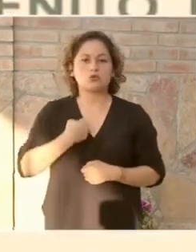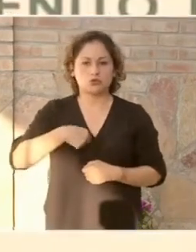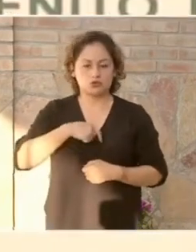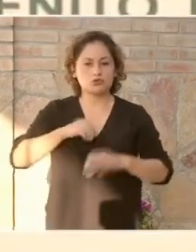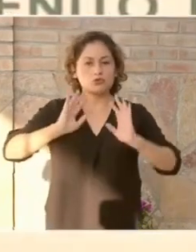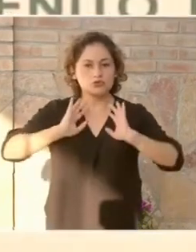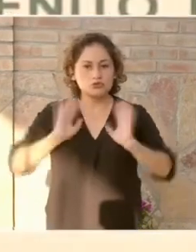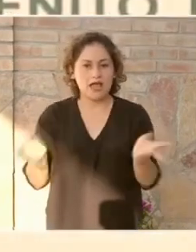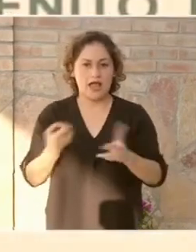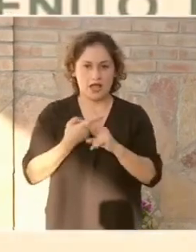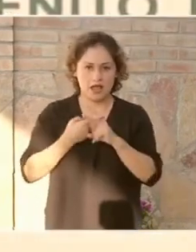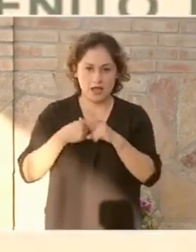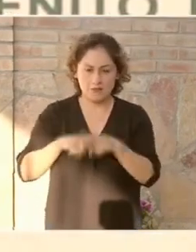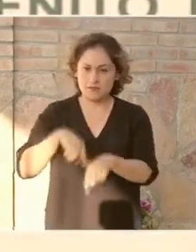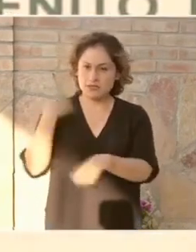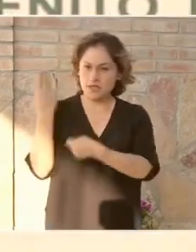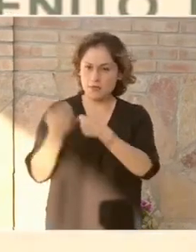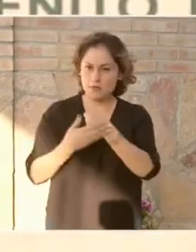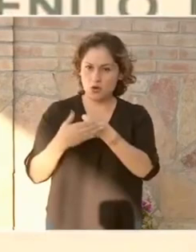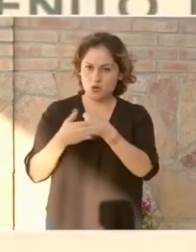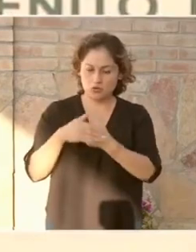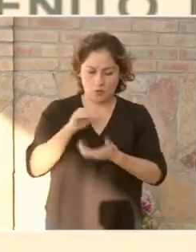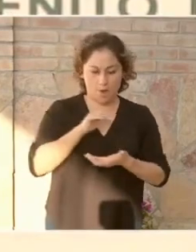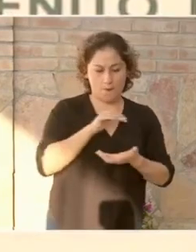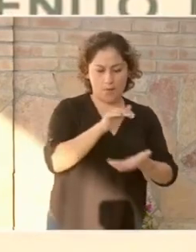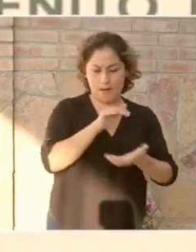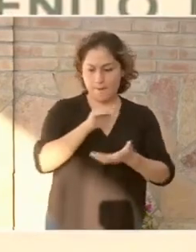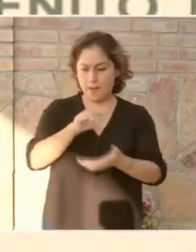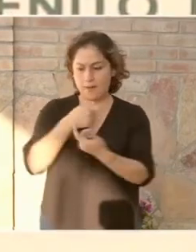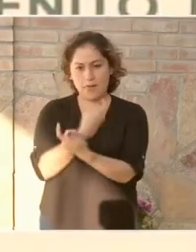este año.